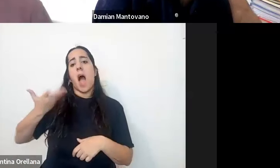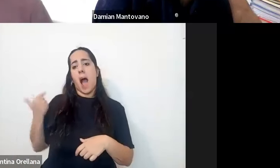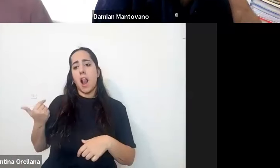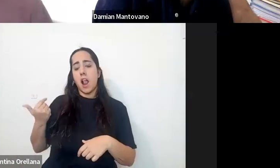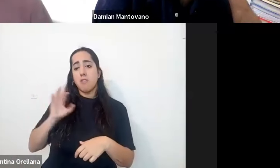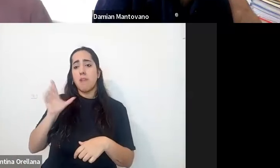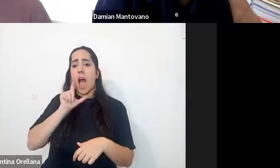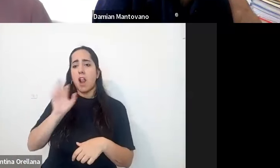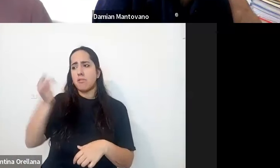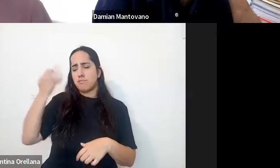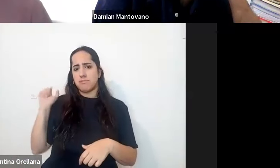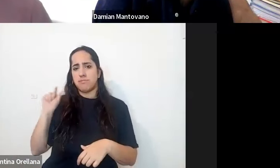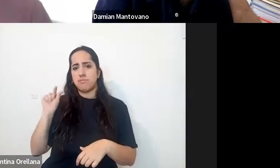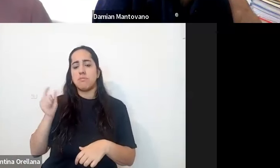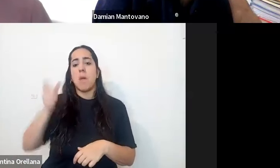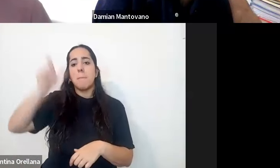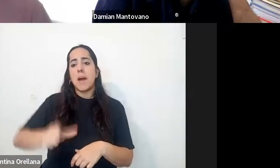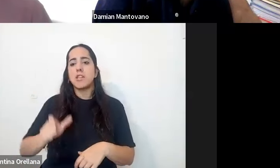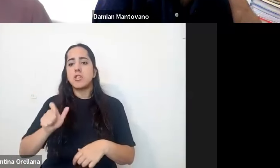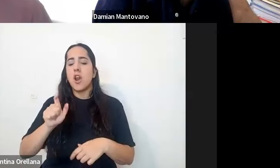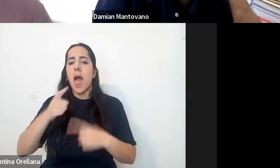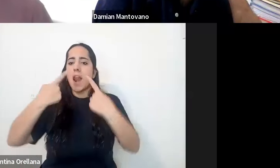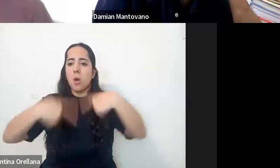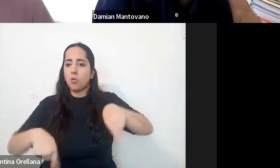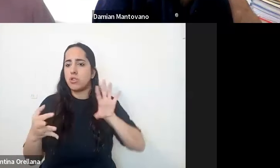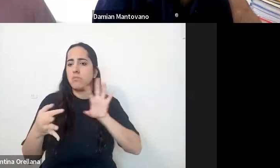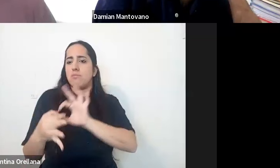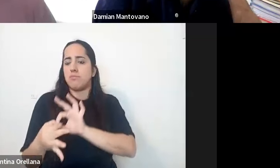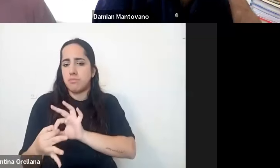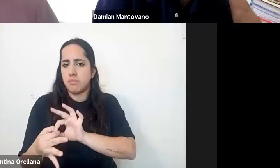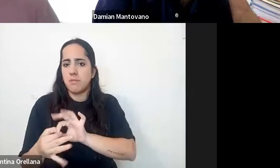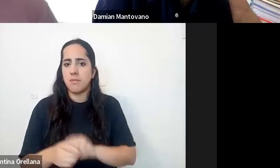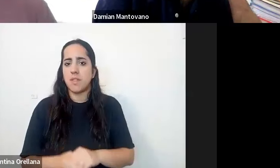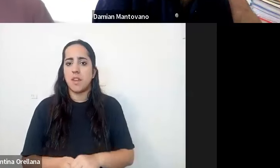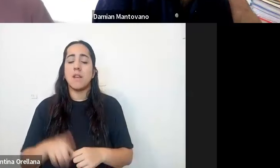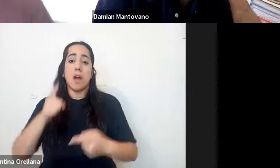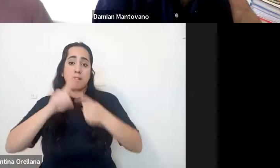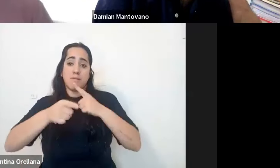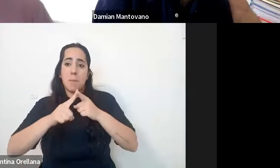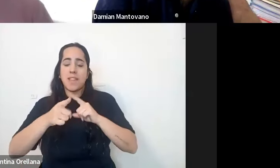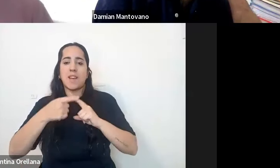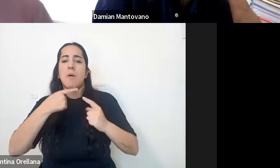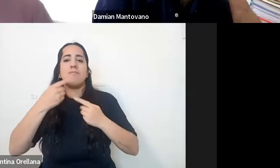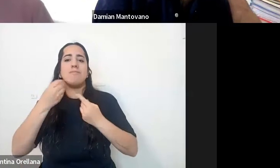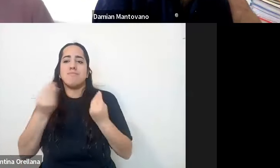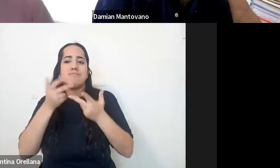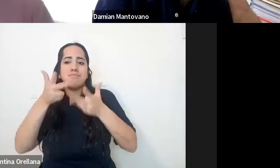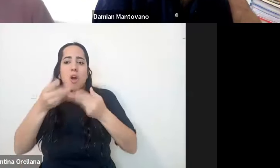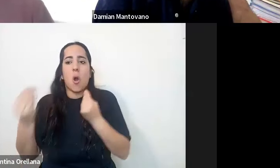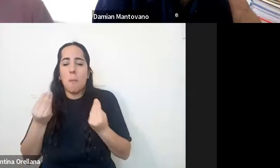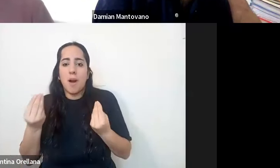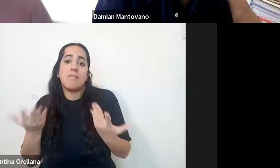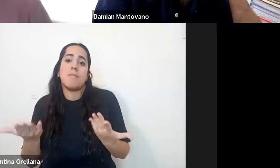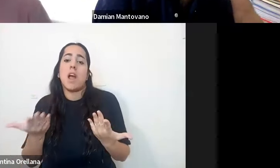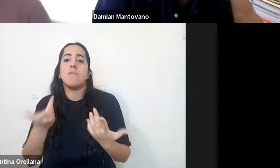la noción de persona recurso no sé cómo la interprete estará traduciendo esto pero es un